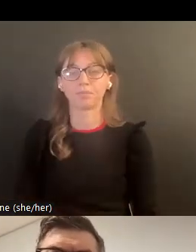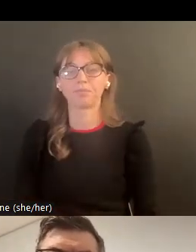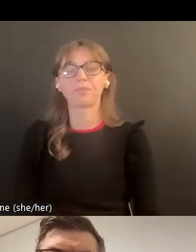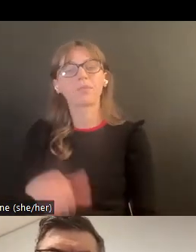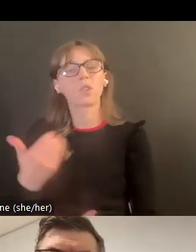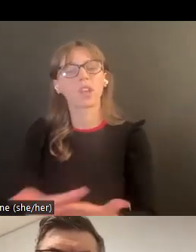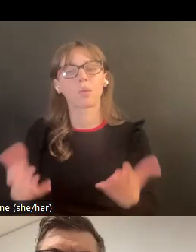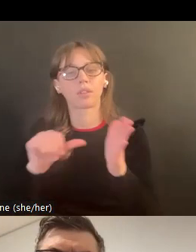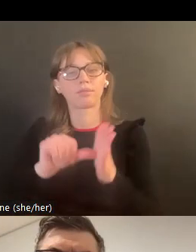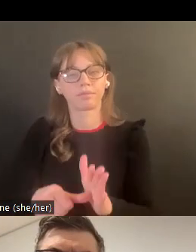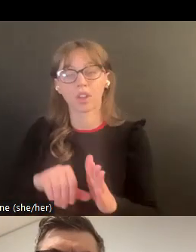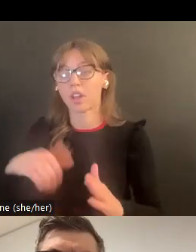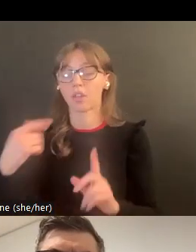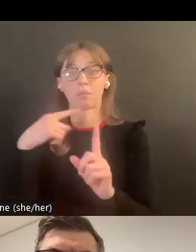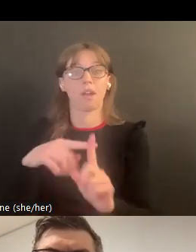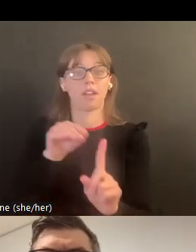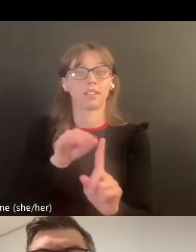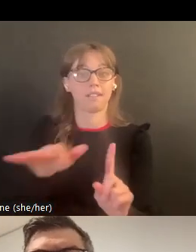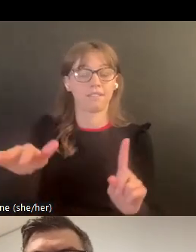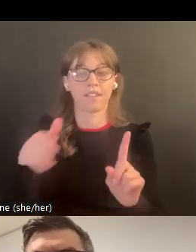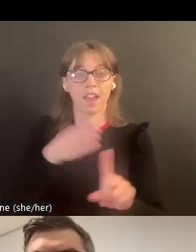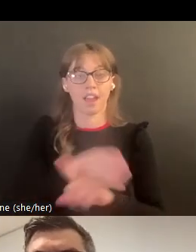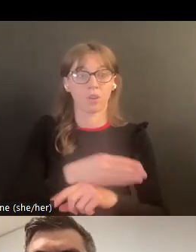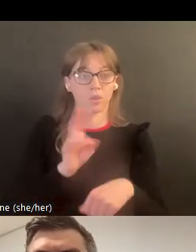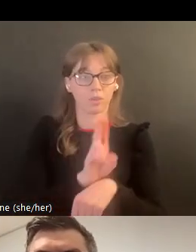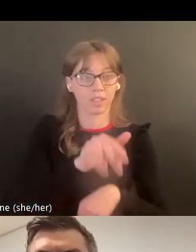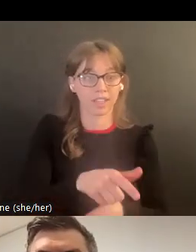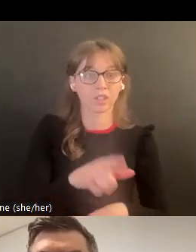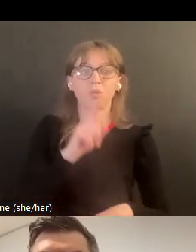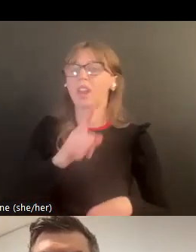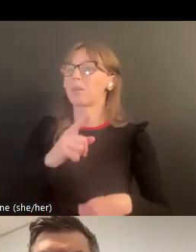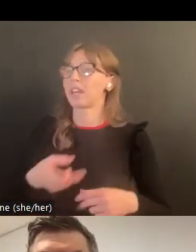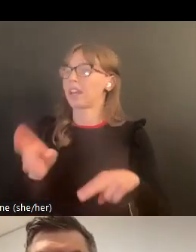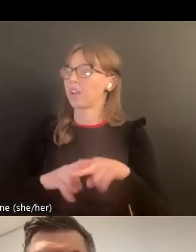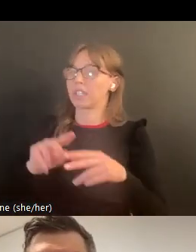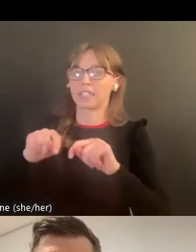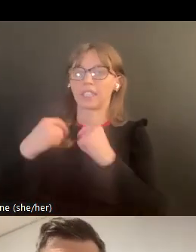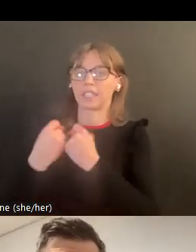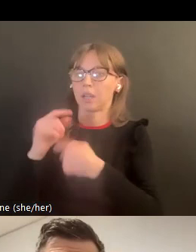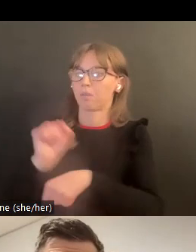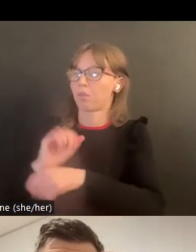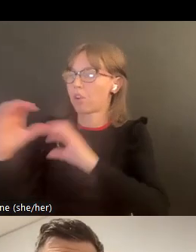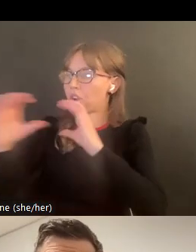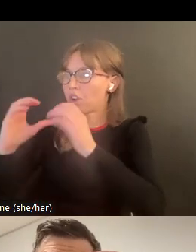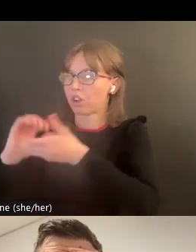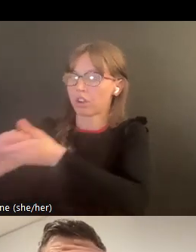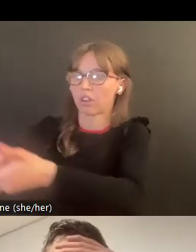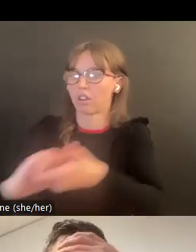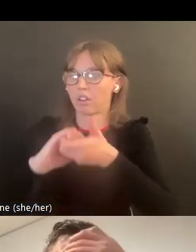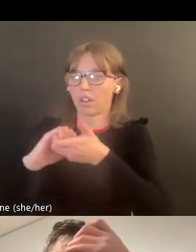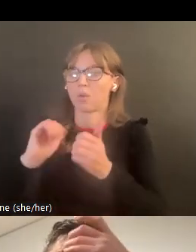en sí el debido responsabilidad a esos ofensores de de